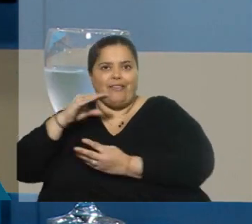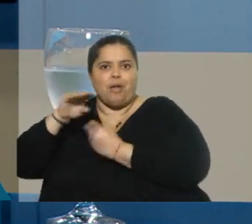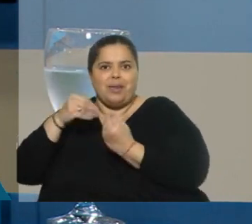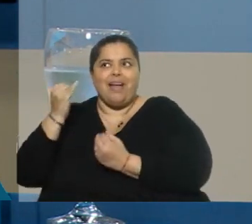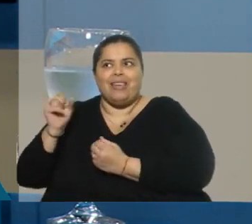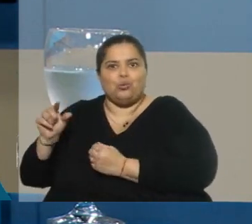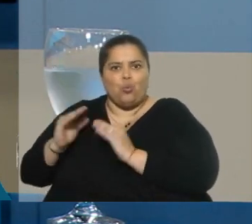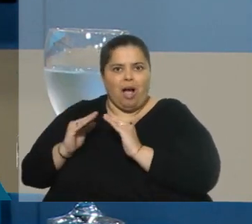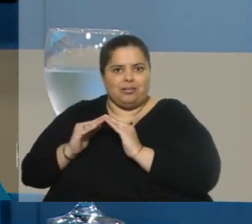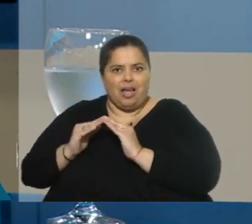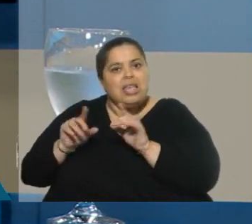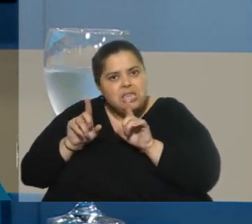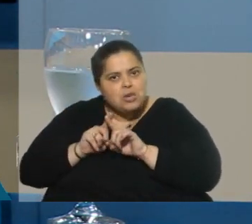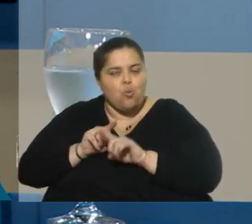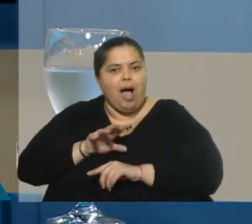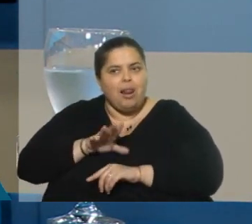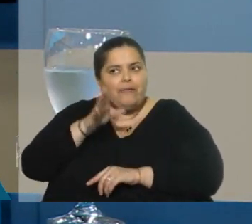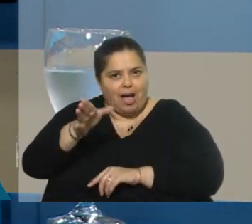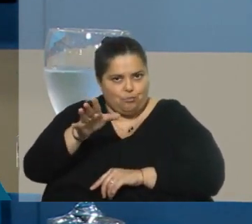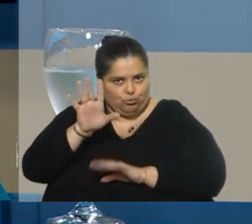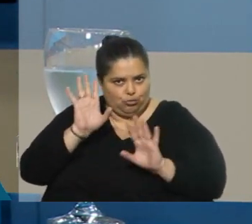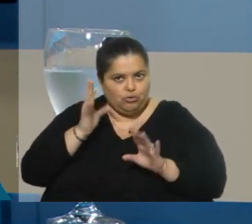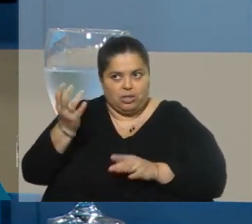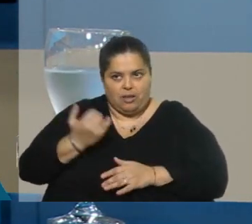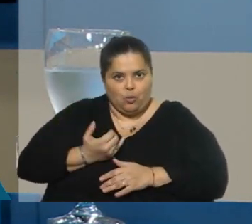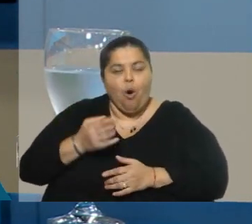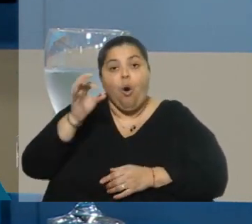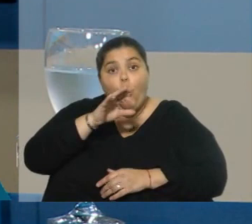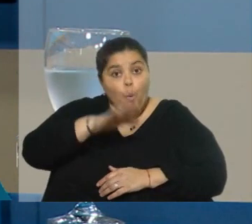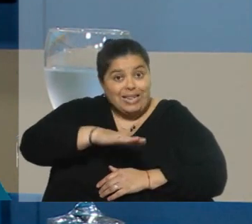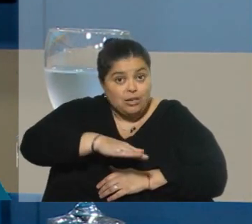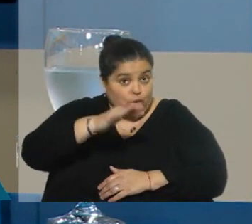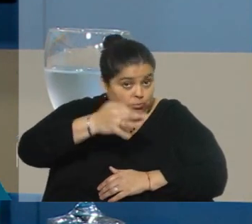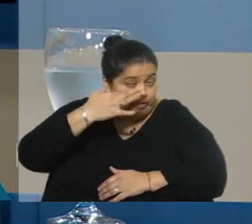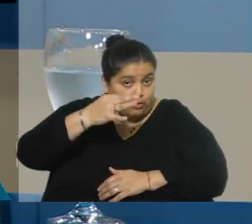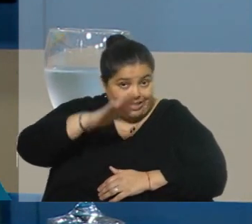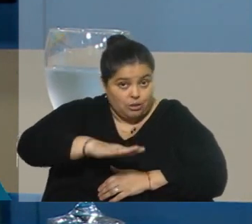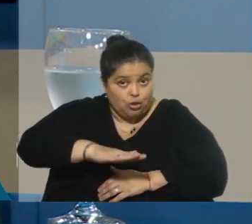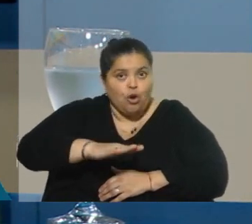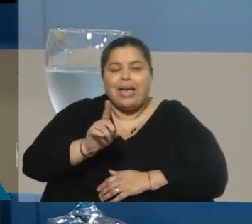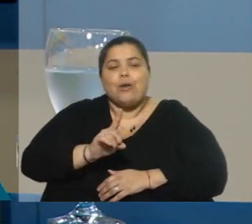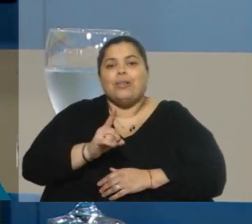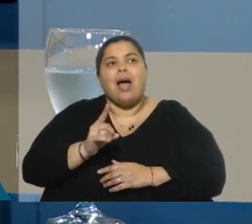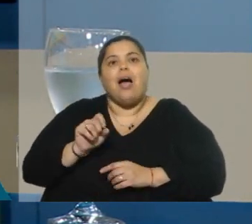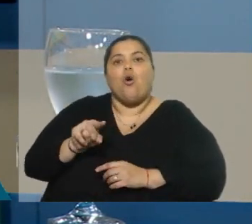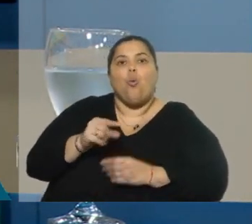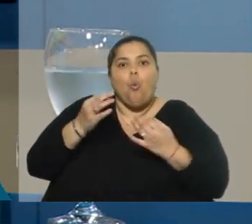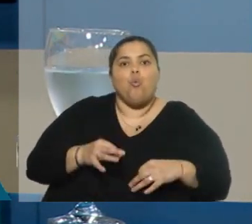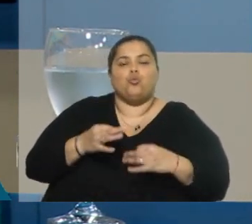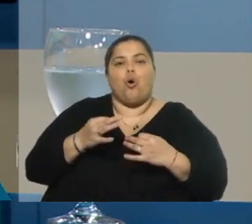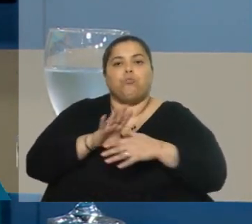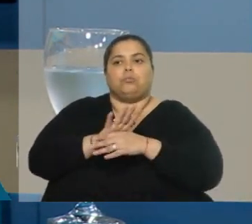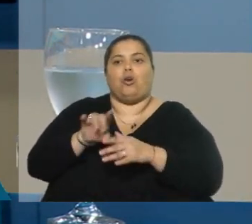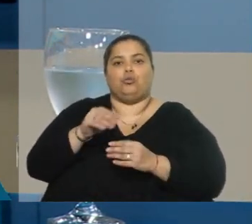y de todas formas intervenimos cuando recibimos una denuncia. O un niño que eventualmente por alguna razón no está a cargo de sus padres momentáneamente.